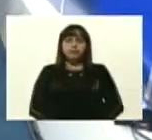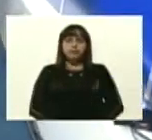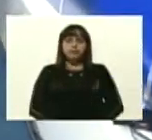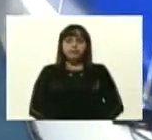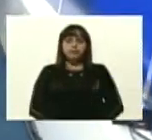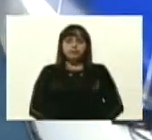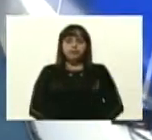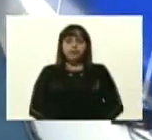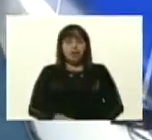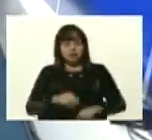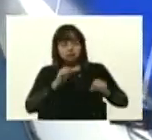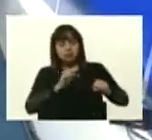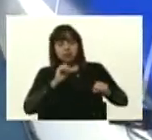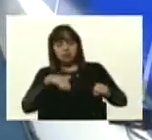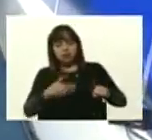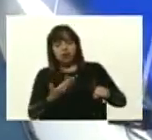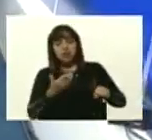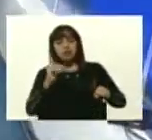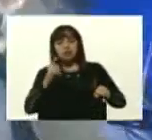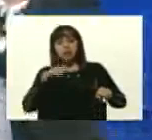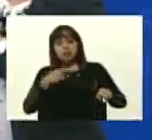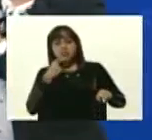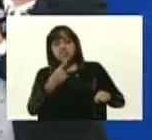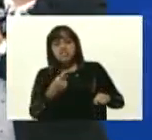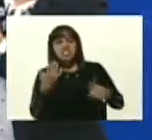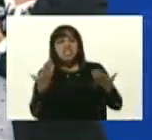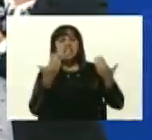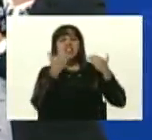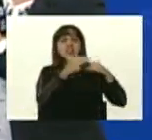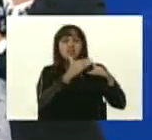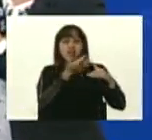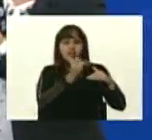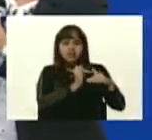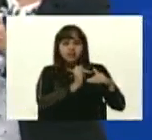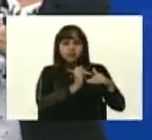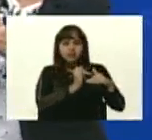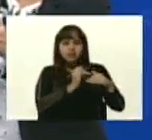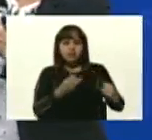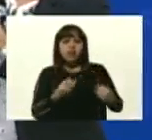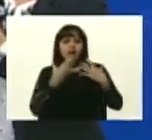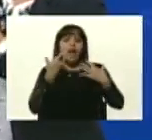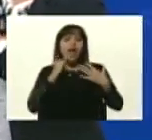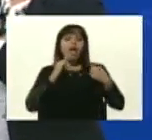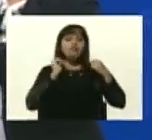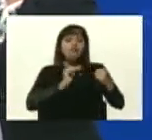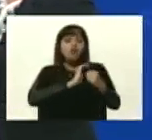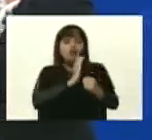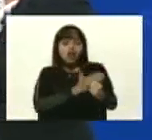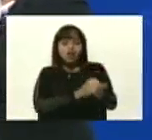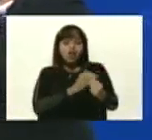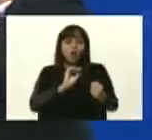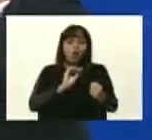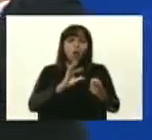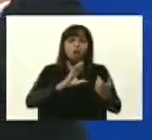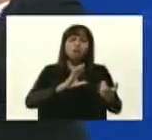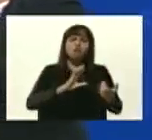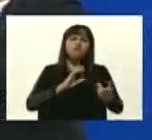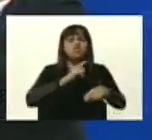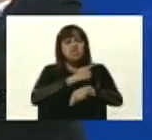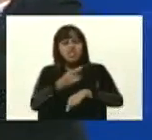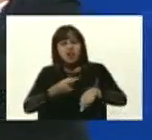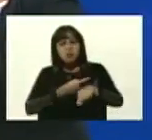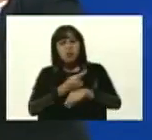primero. Sí. También te podemos decir en qué fase estás. Correcto. Si la infección es aguda o si ya tienes un tiempo,